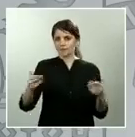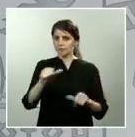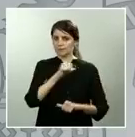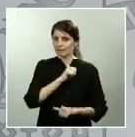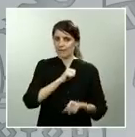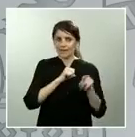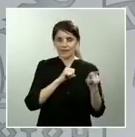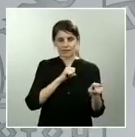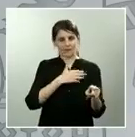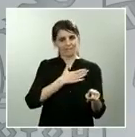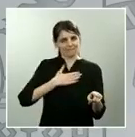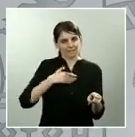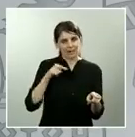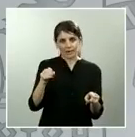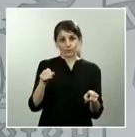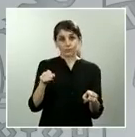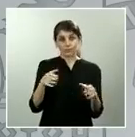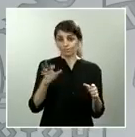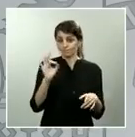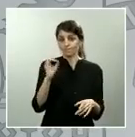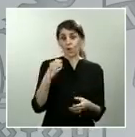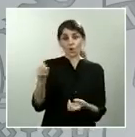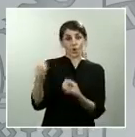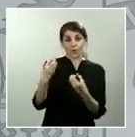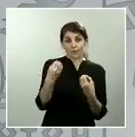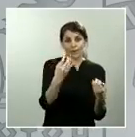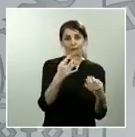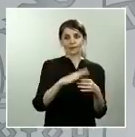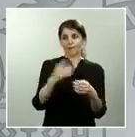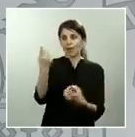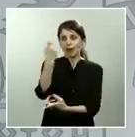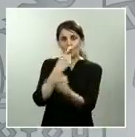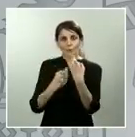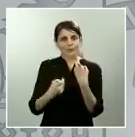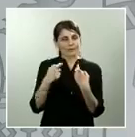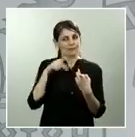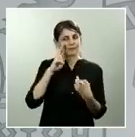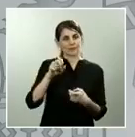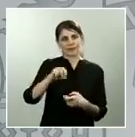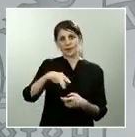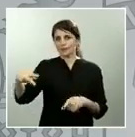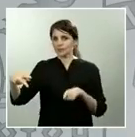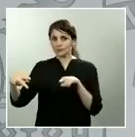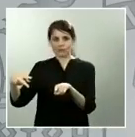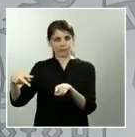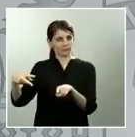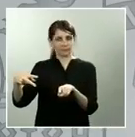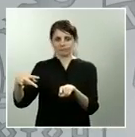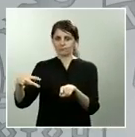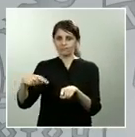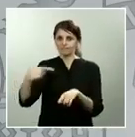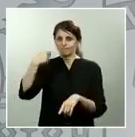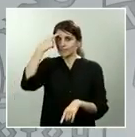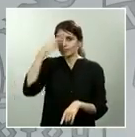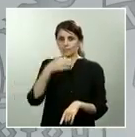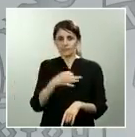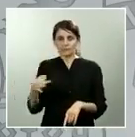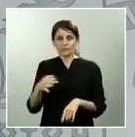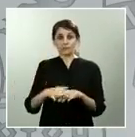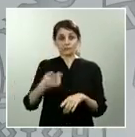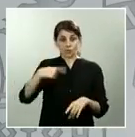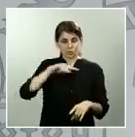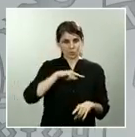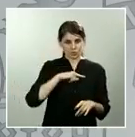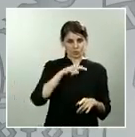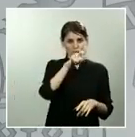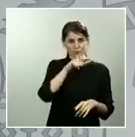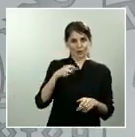encuestas, de los sondeos de opinión, que aquellos que estamos al frente de las instituciones seamos capaces de aparcar, de